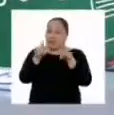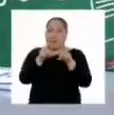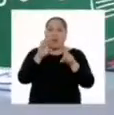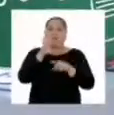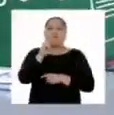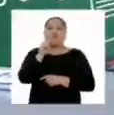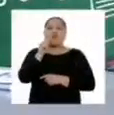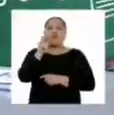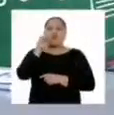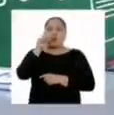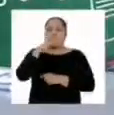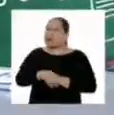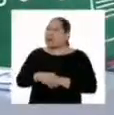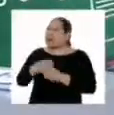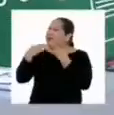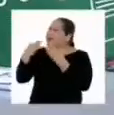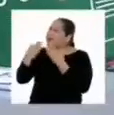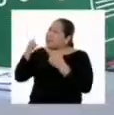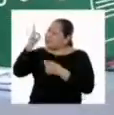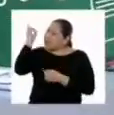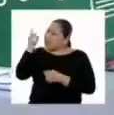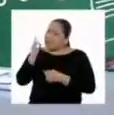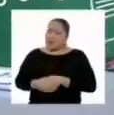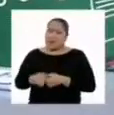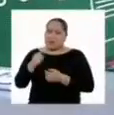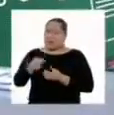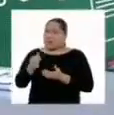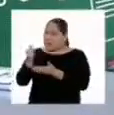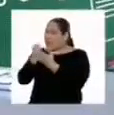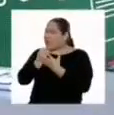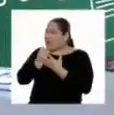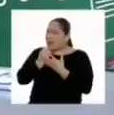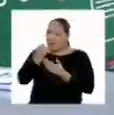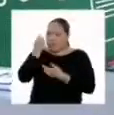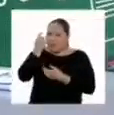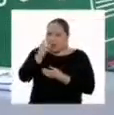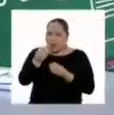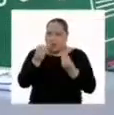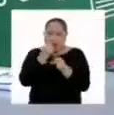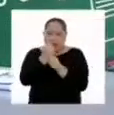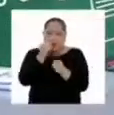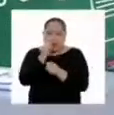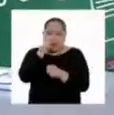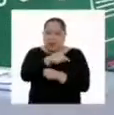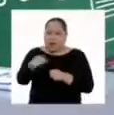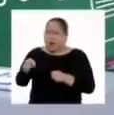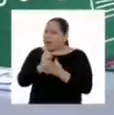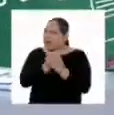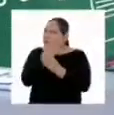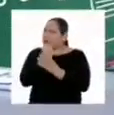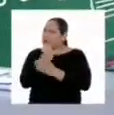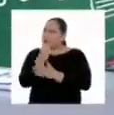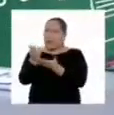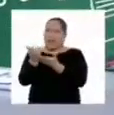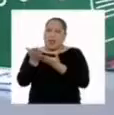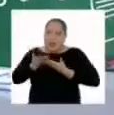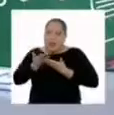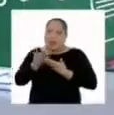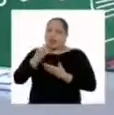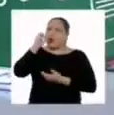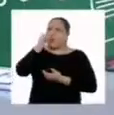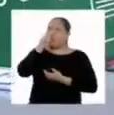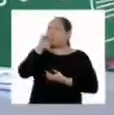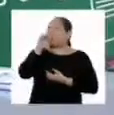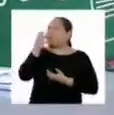profesora Giovanna. Nos ha ayudado muchísimo a entender cómo funcionan las plantas para darnos algo tan vital como el oxígeno y gratis.